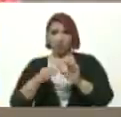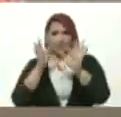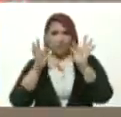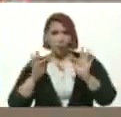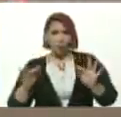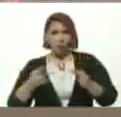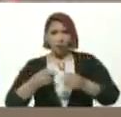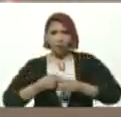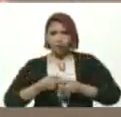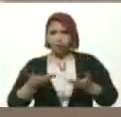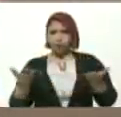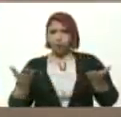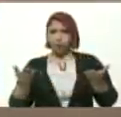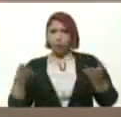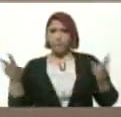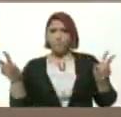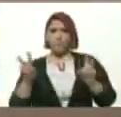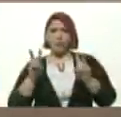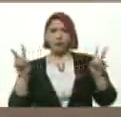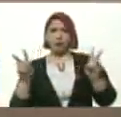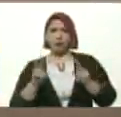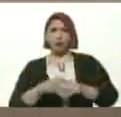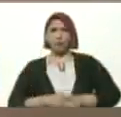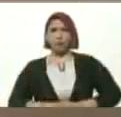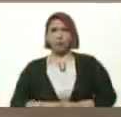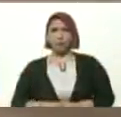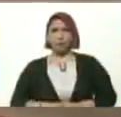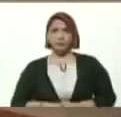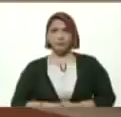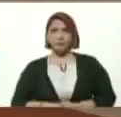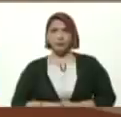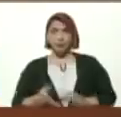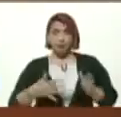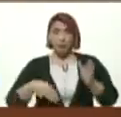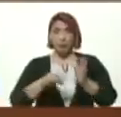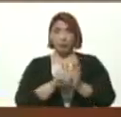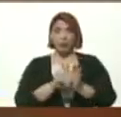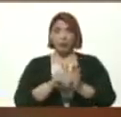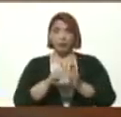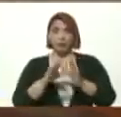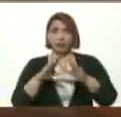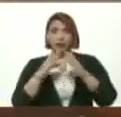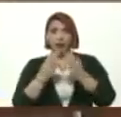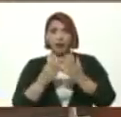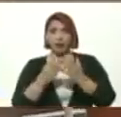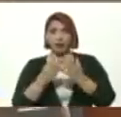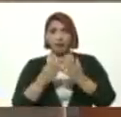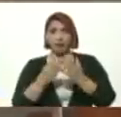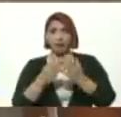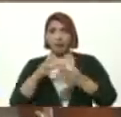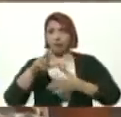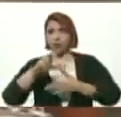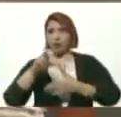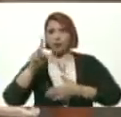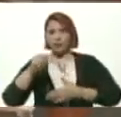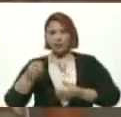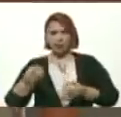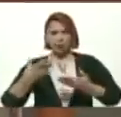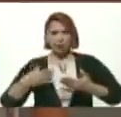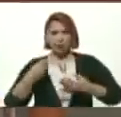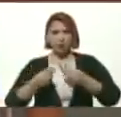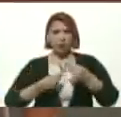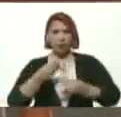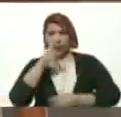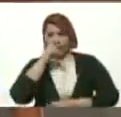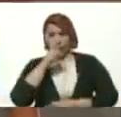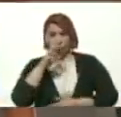En este Victorioso Regreso a clase Bicentenario Nos dieron Para este